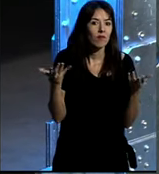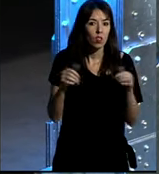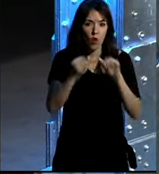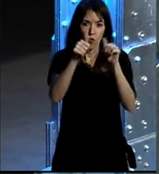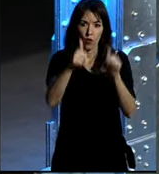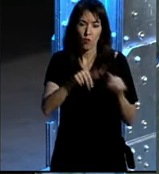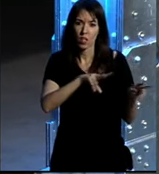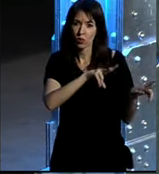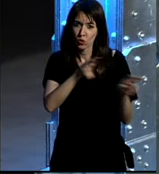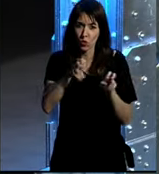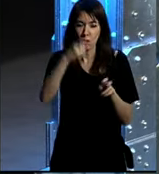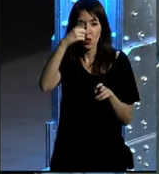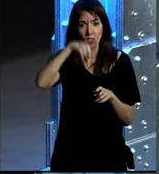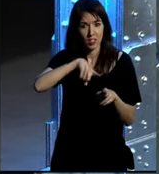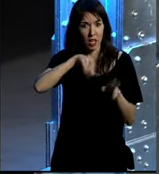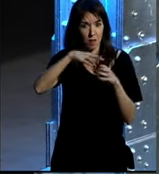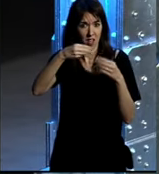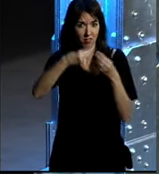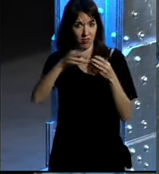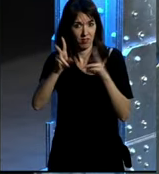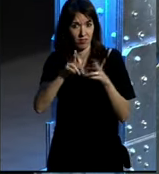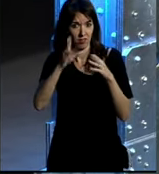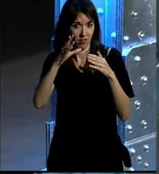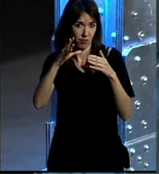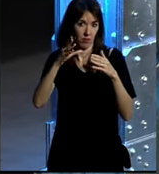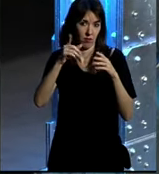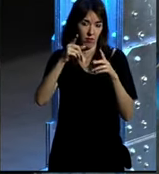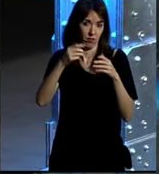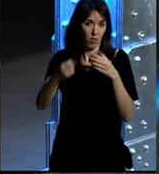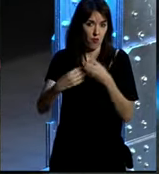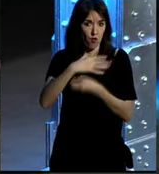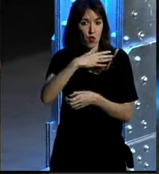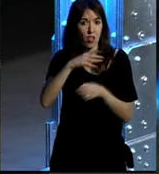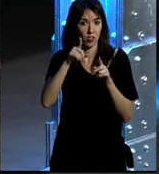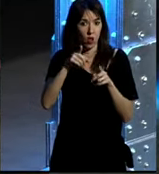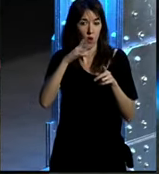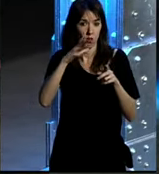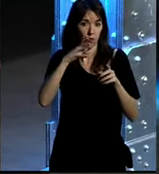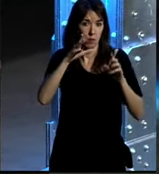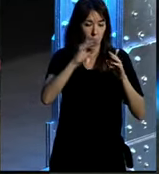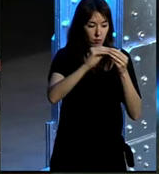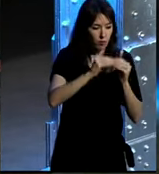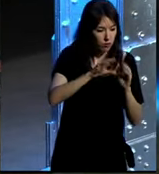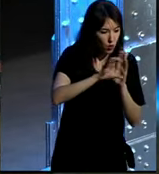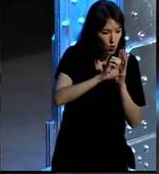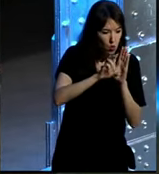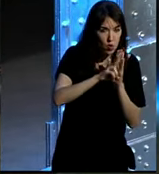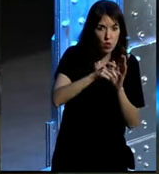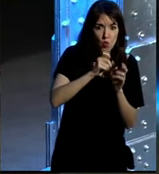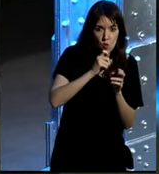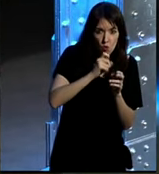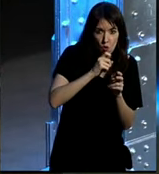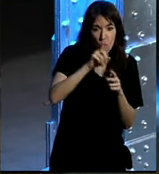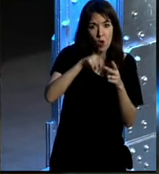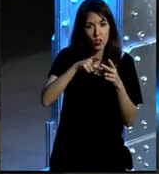nuevos formatos y los nuevos porfolios están influyendo tanto en la conformación de los currículum como en los